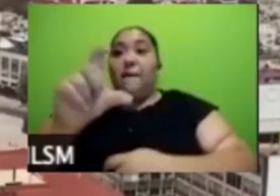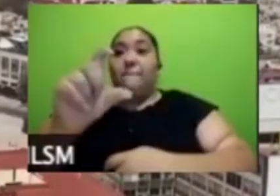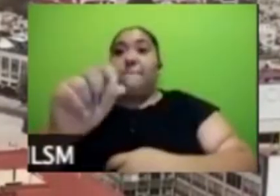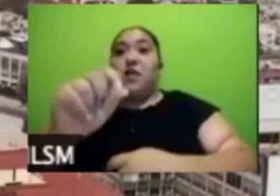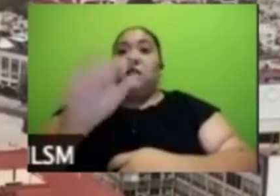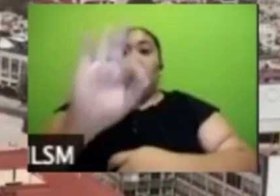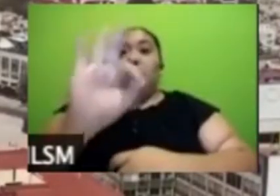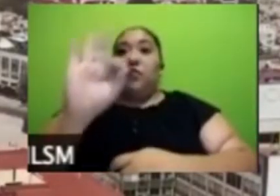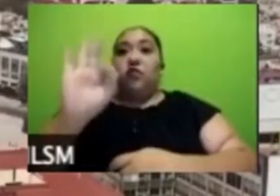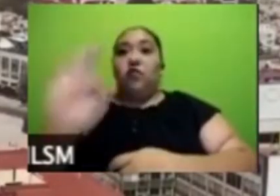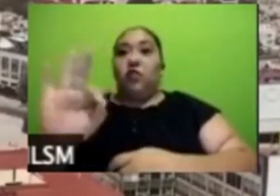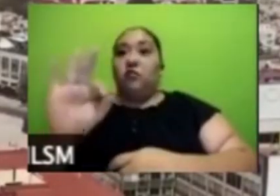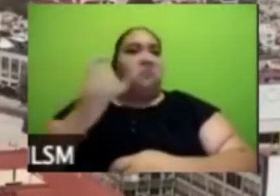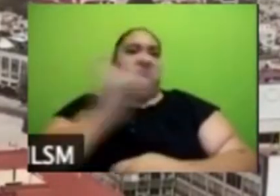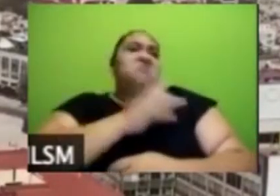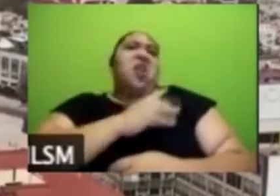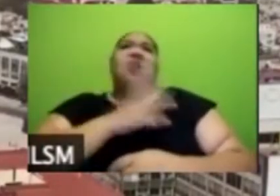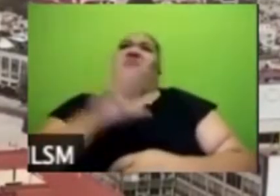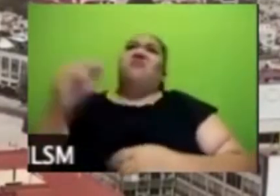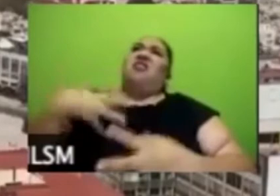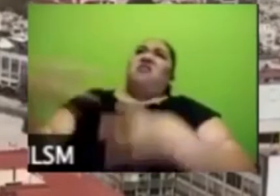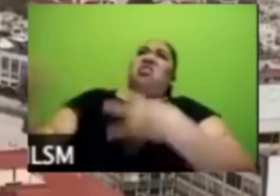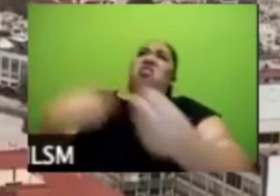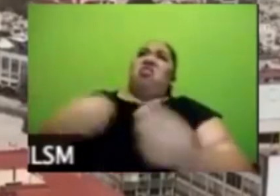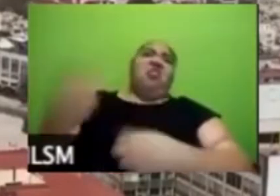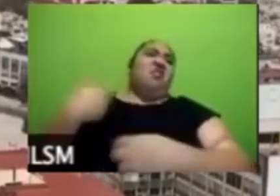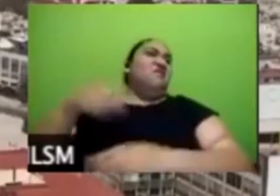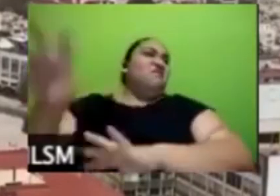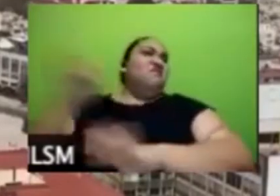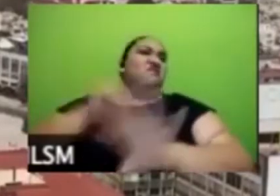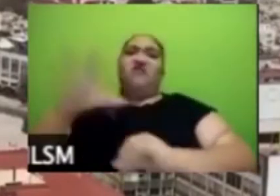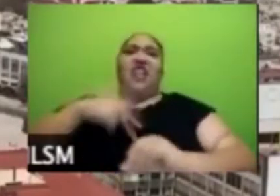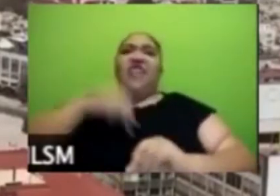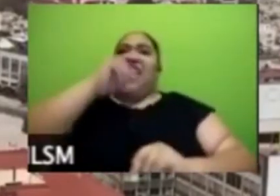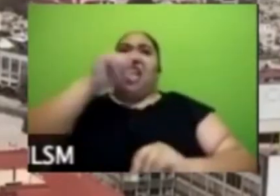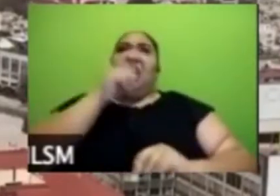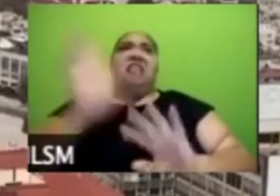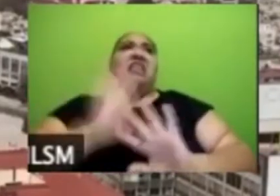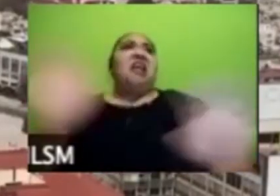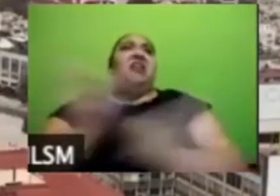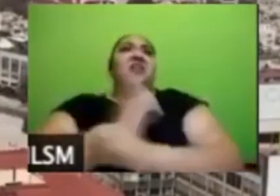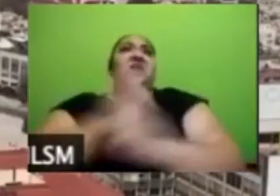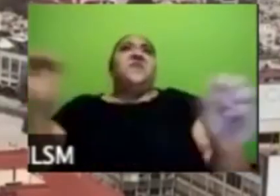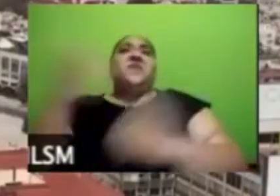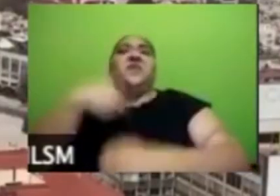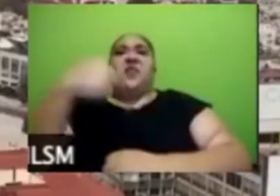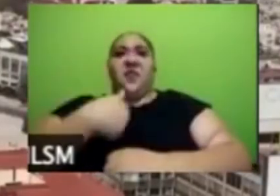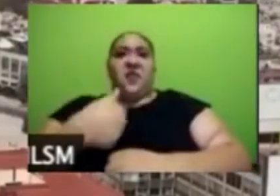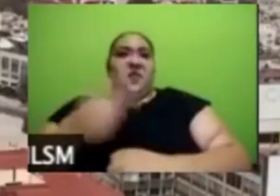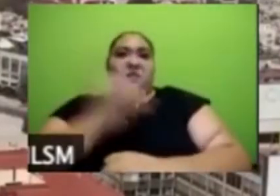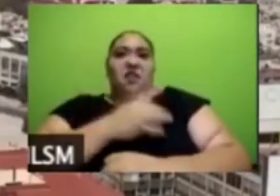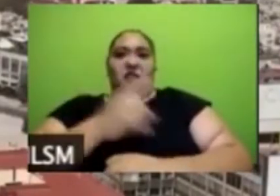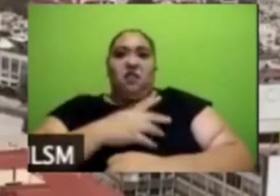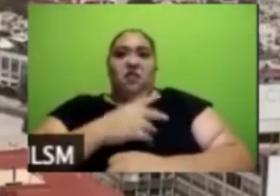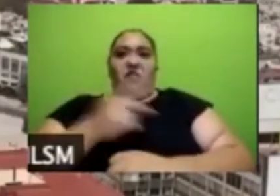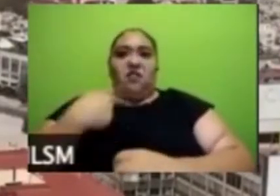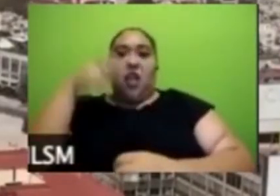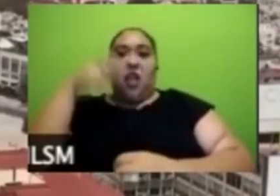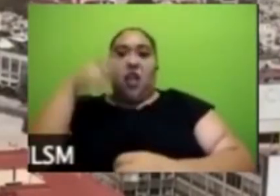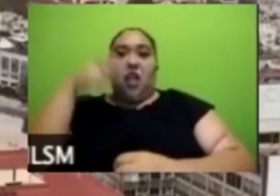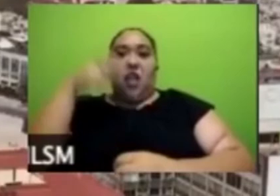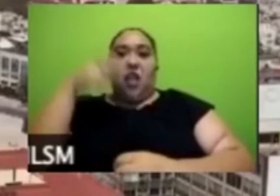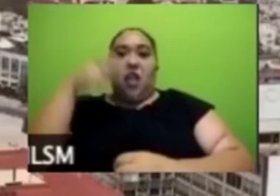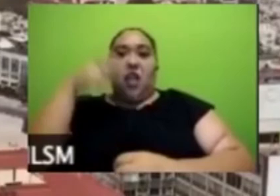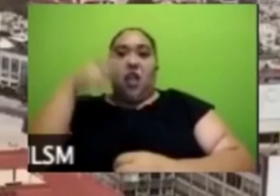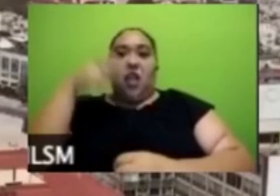personas son muchas millones o muchos millones que son los que vemos de repente haciendo fiestas los viernes o llenando un mercado hay